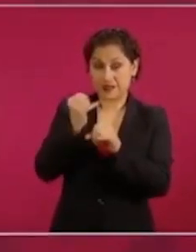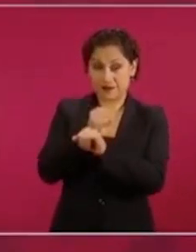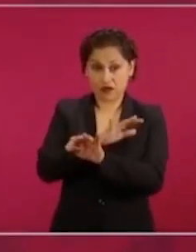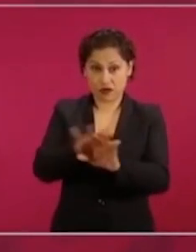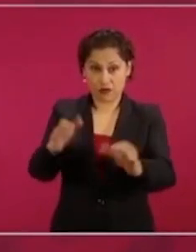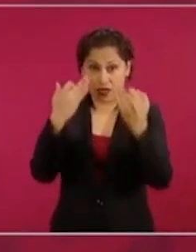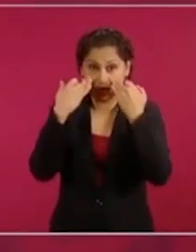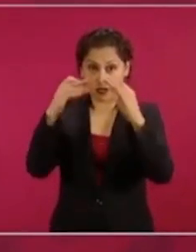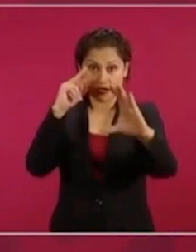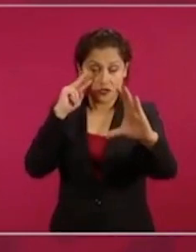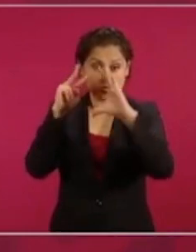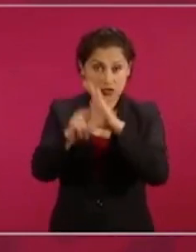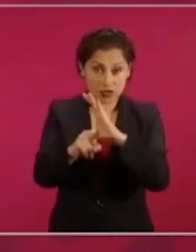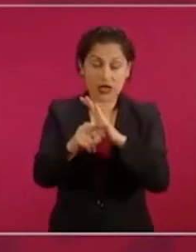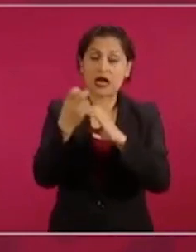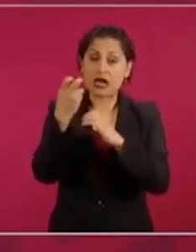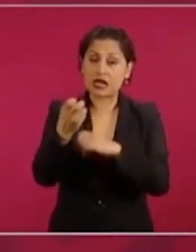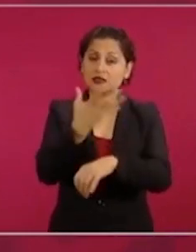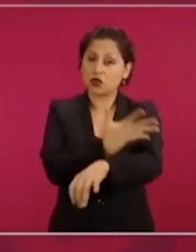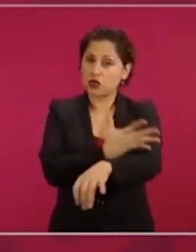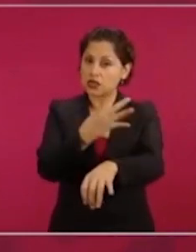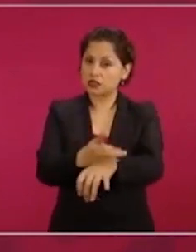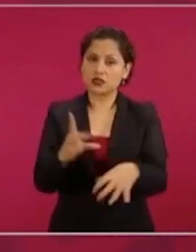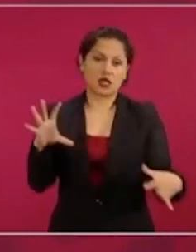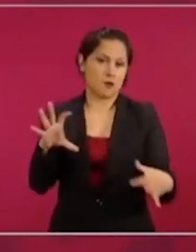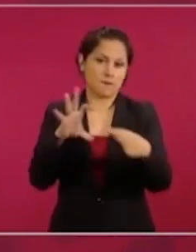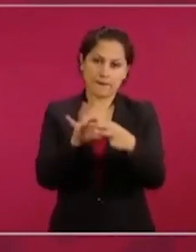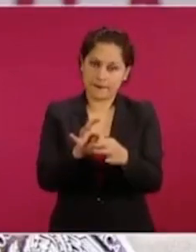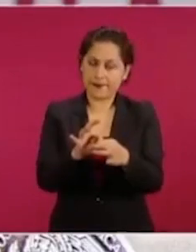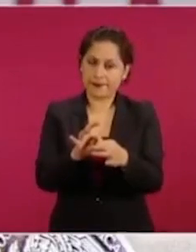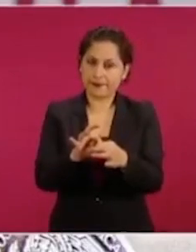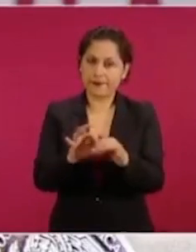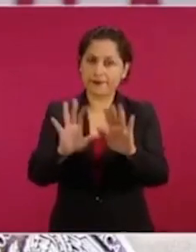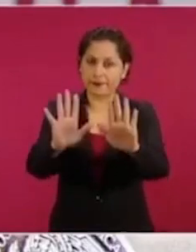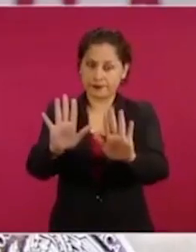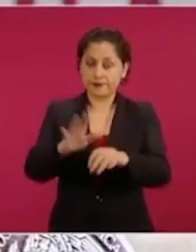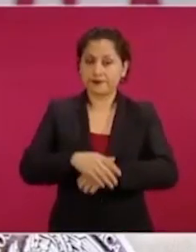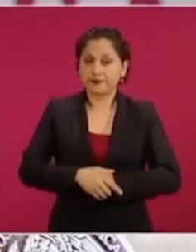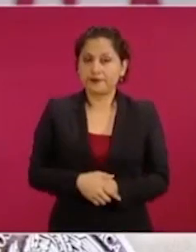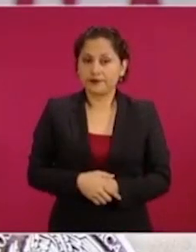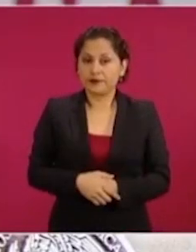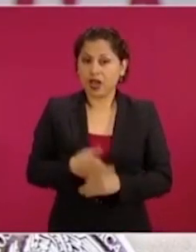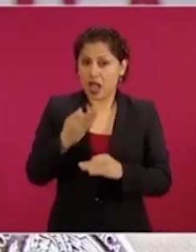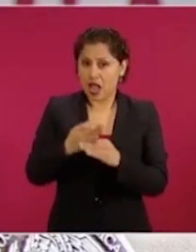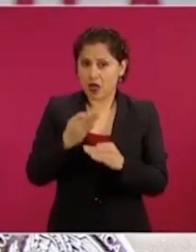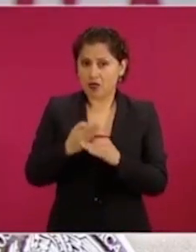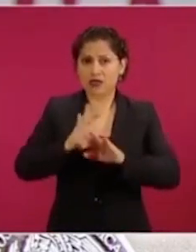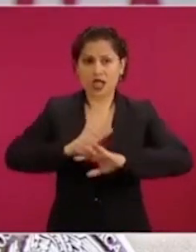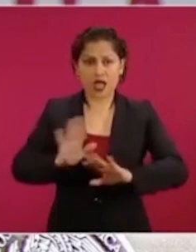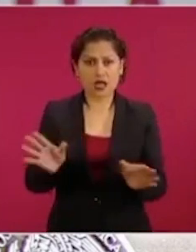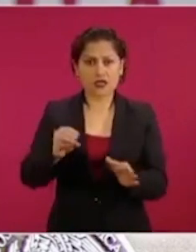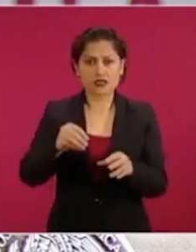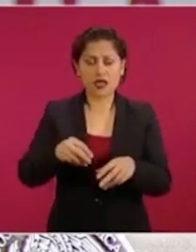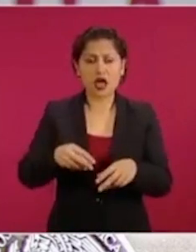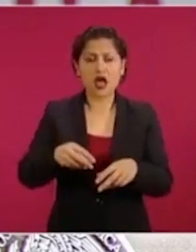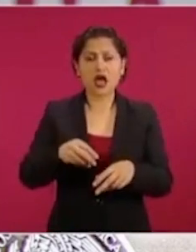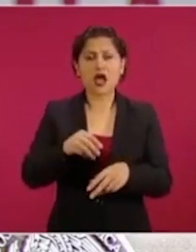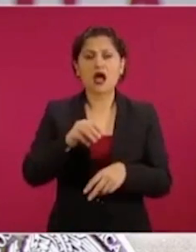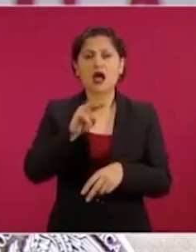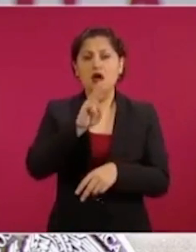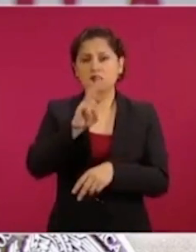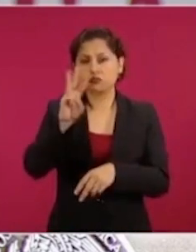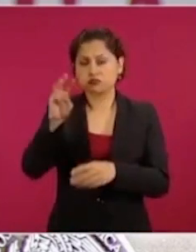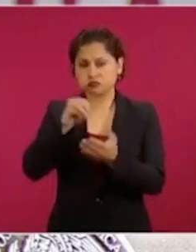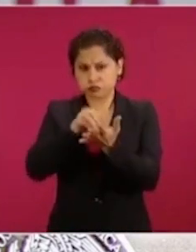de hecho siempre van de la mano. Entonces, lo primero es que se van a poner a disposición y ya están publicados todos los padrones de quienes